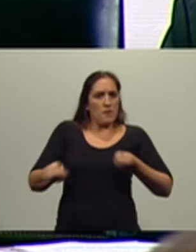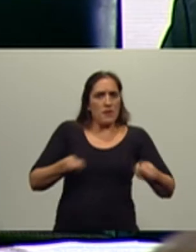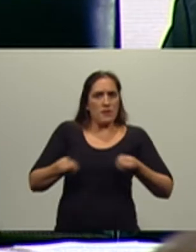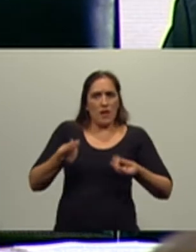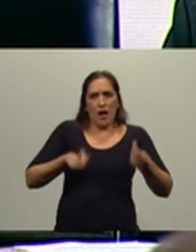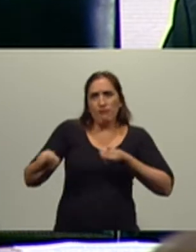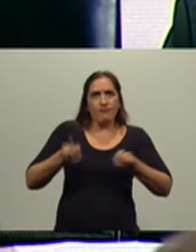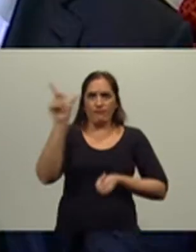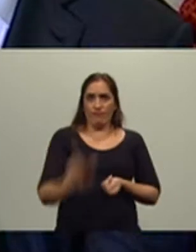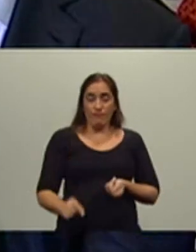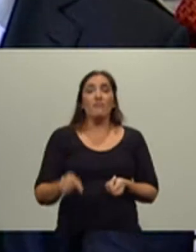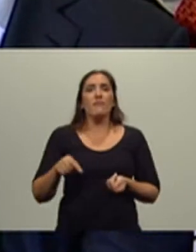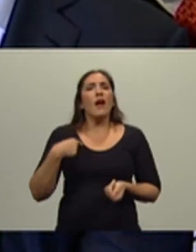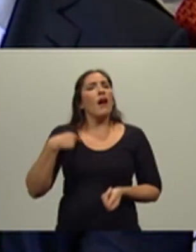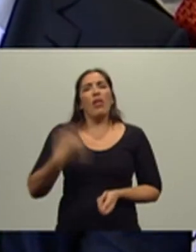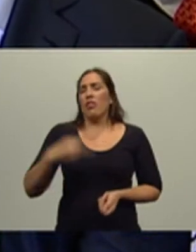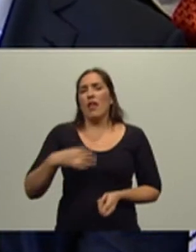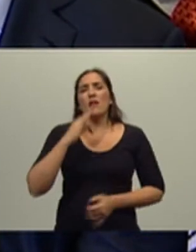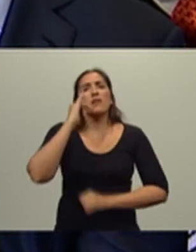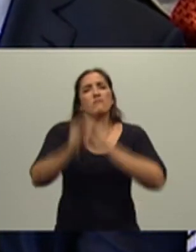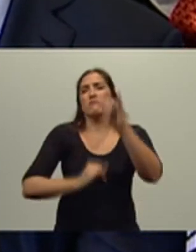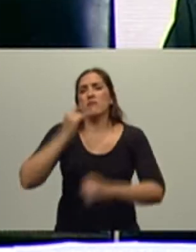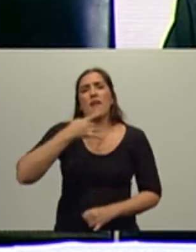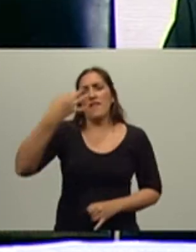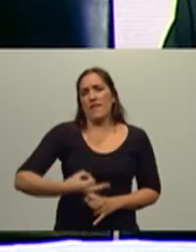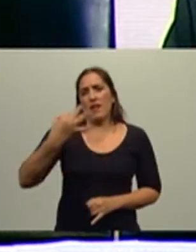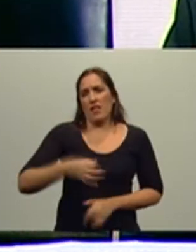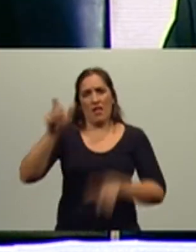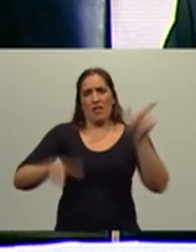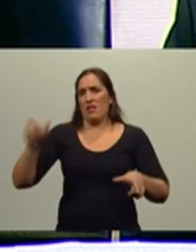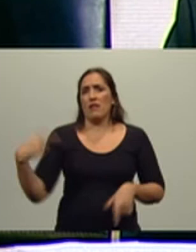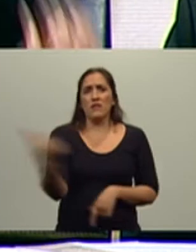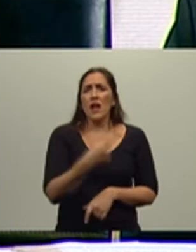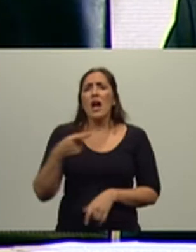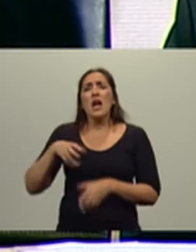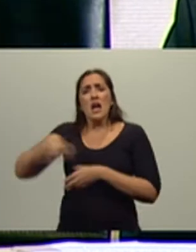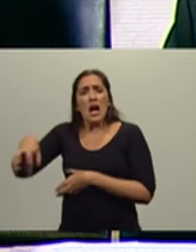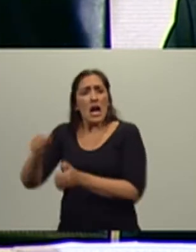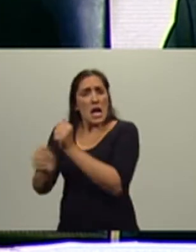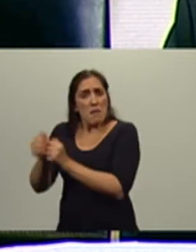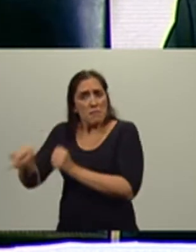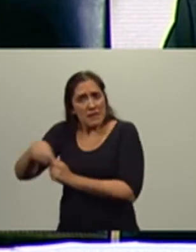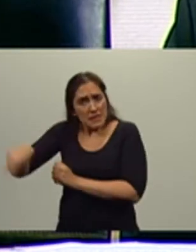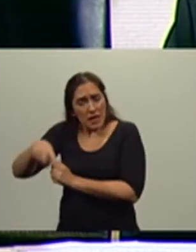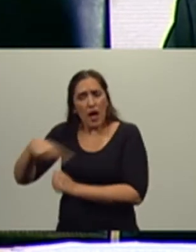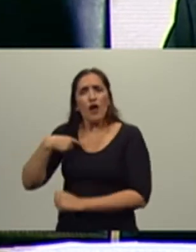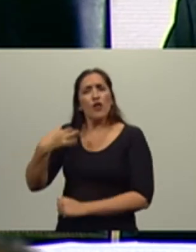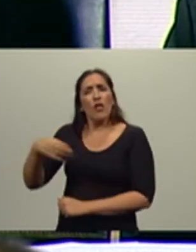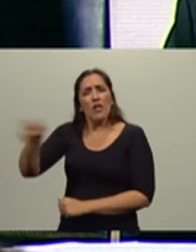de decirle la verdad a la gente y entender todos los empresarios que la suerte del país